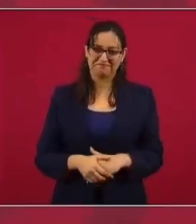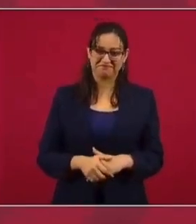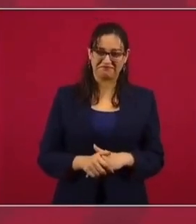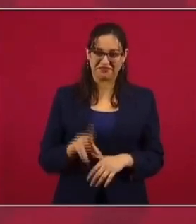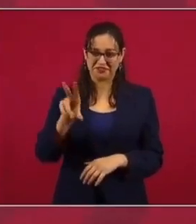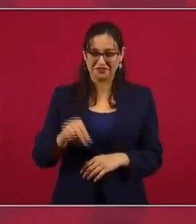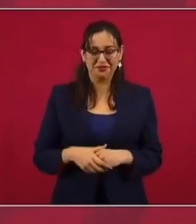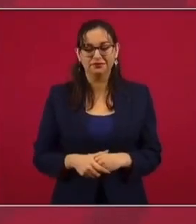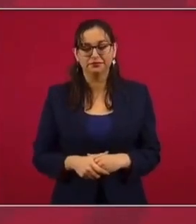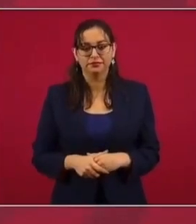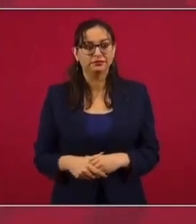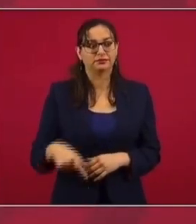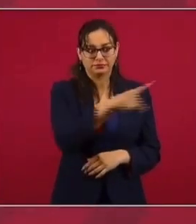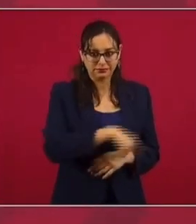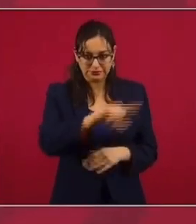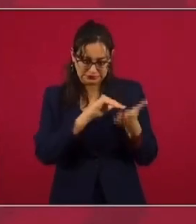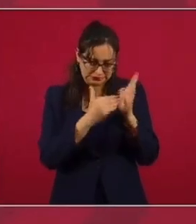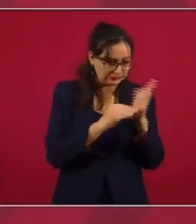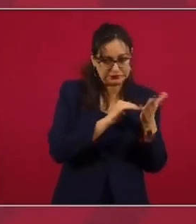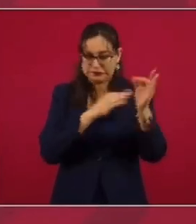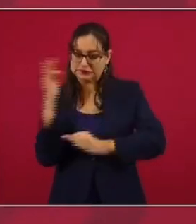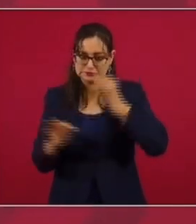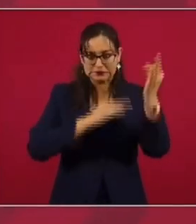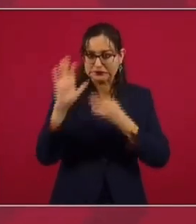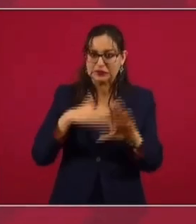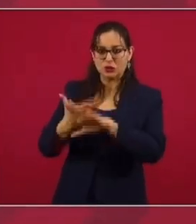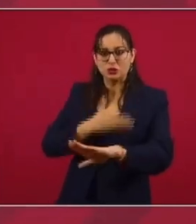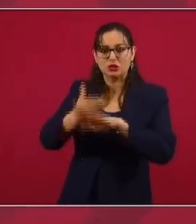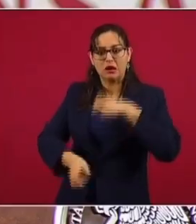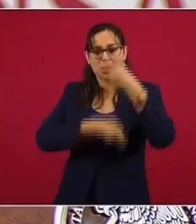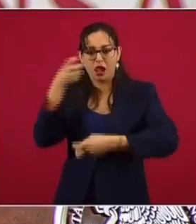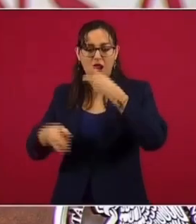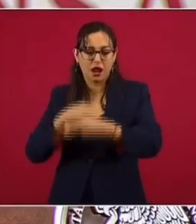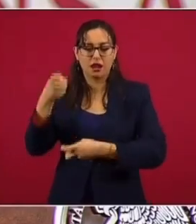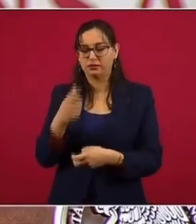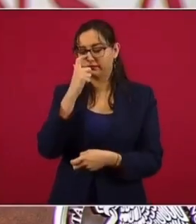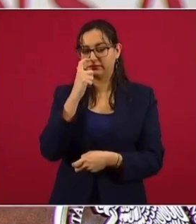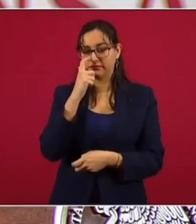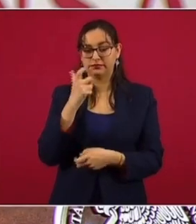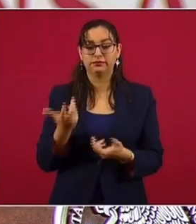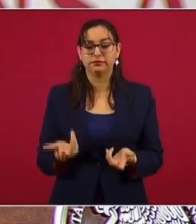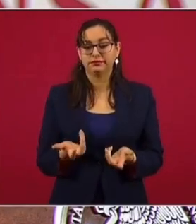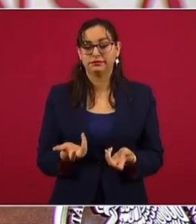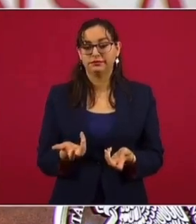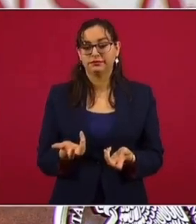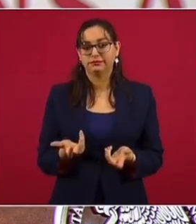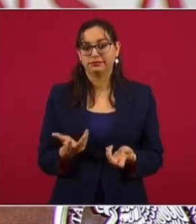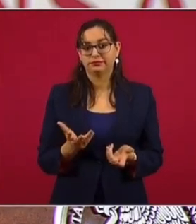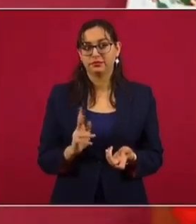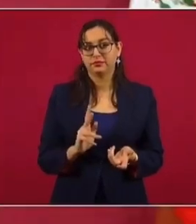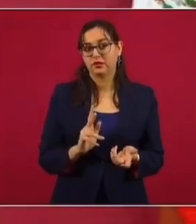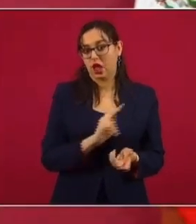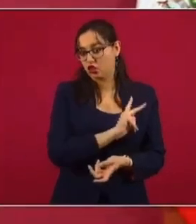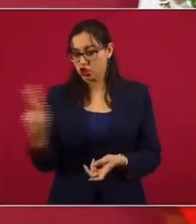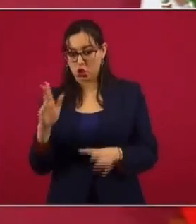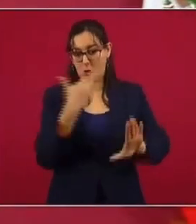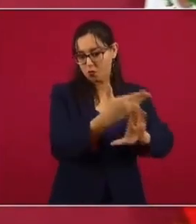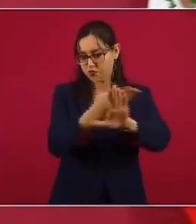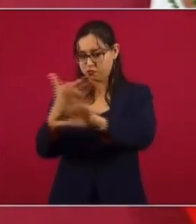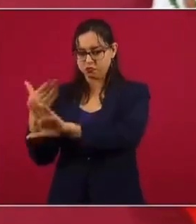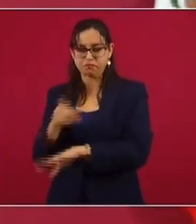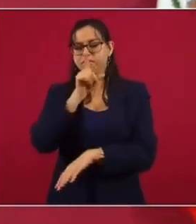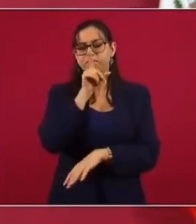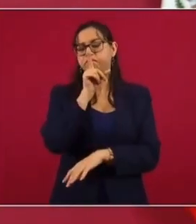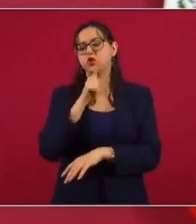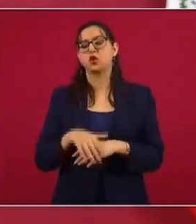Entonces, hacen campañas en contra de servidores públicos. No de todos, porque a los que ven